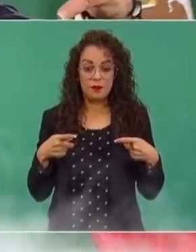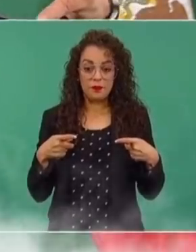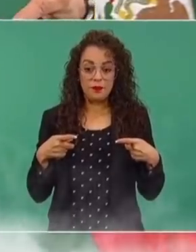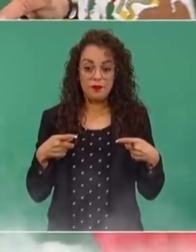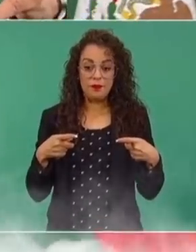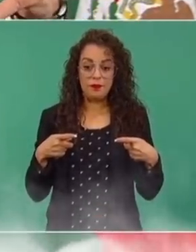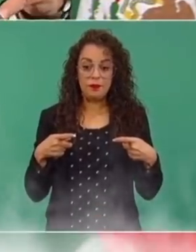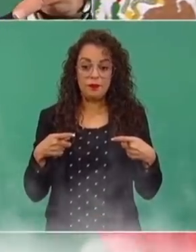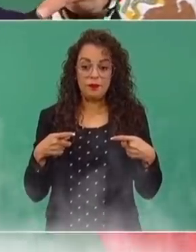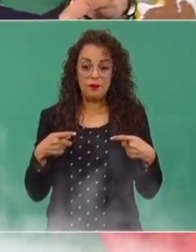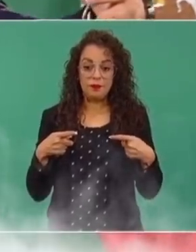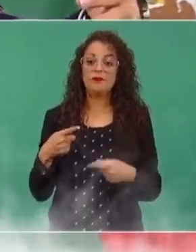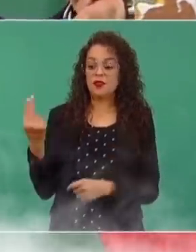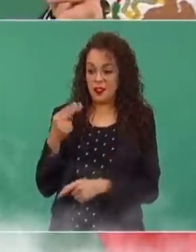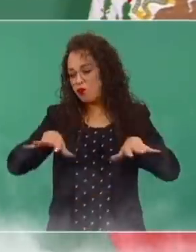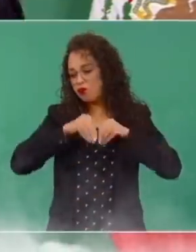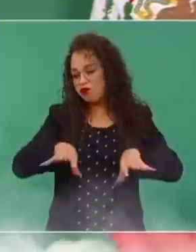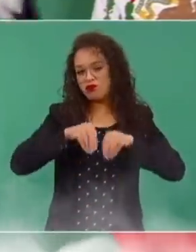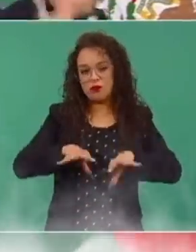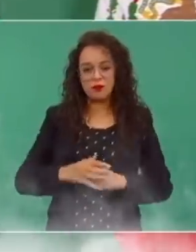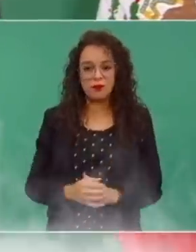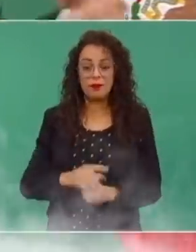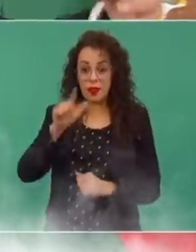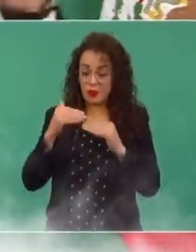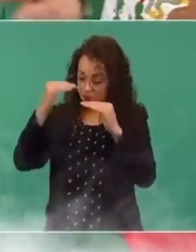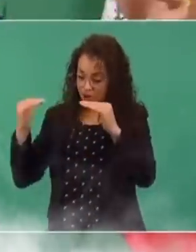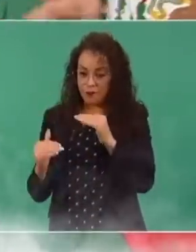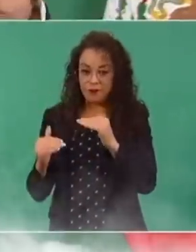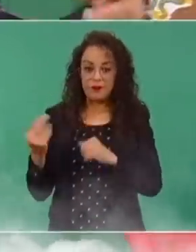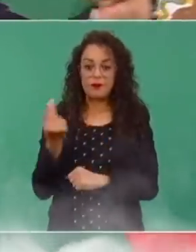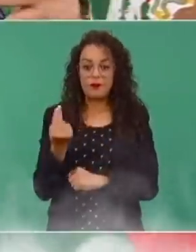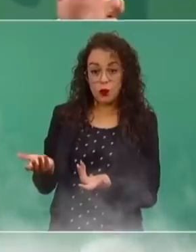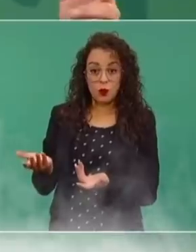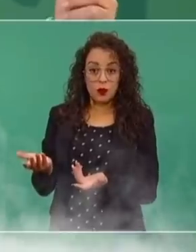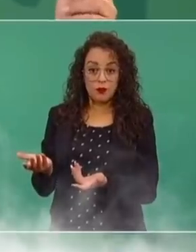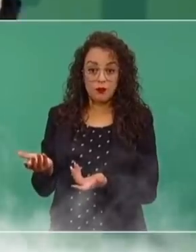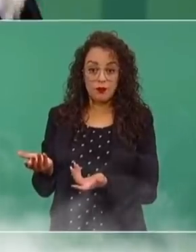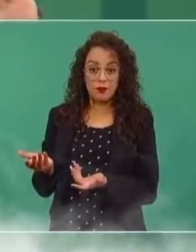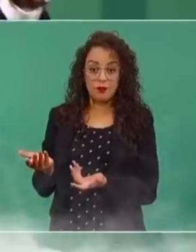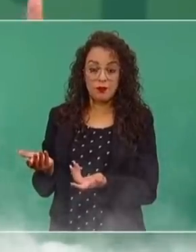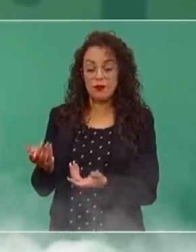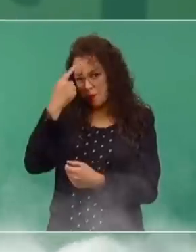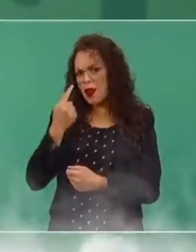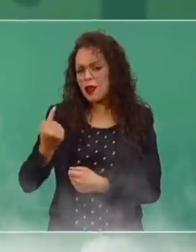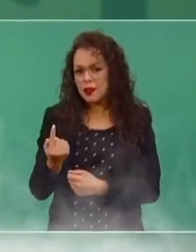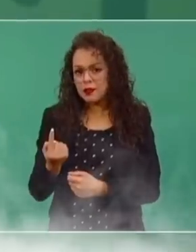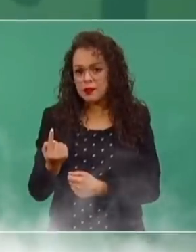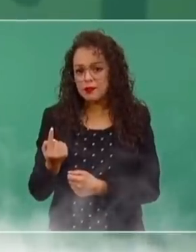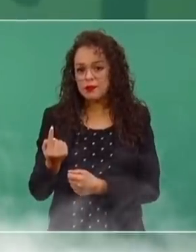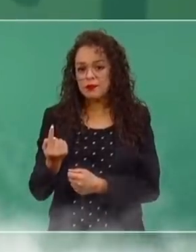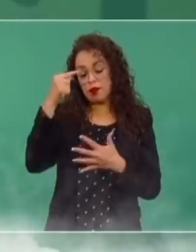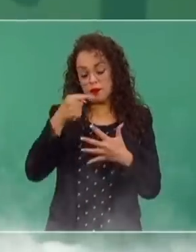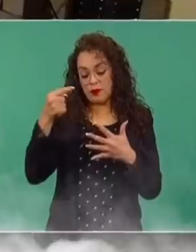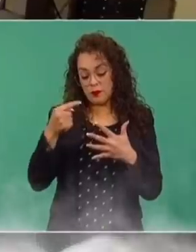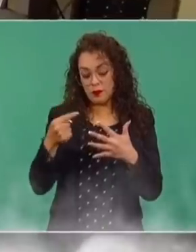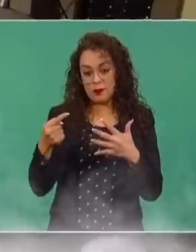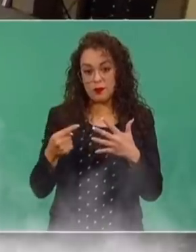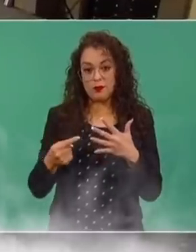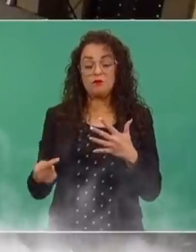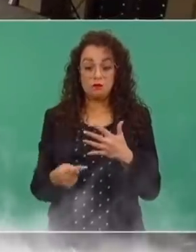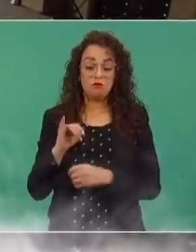mantener sofismas, mentiras. Luego se requieren también a los intelectuales para poder convertir en teoría